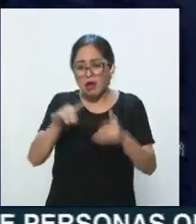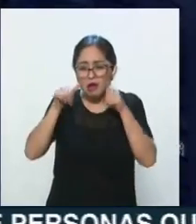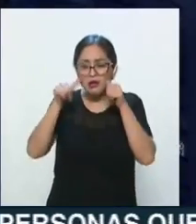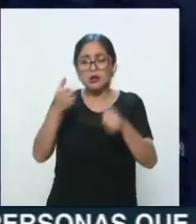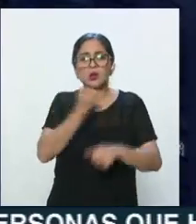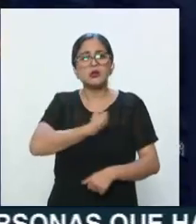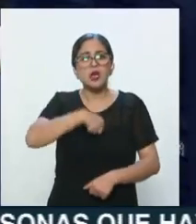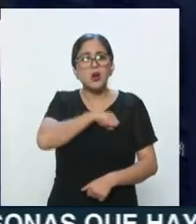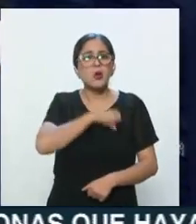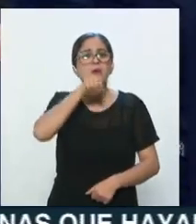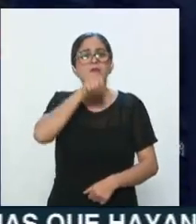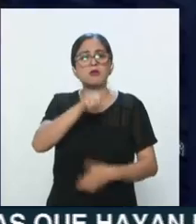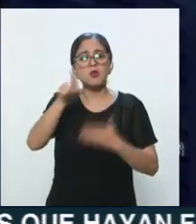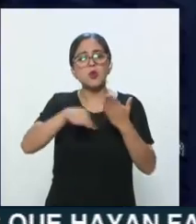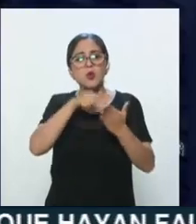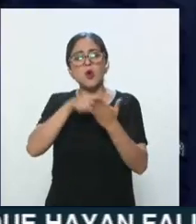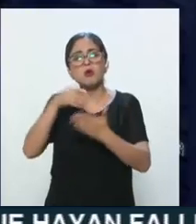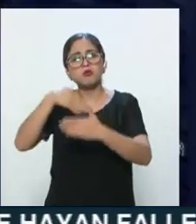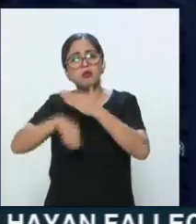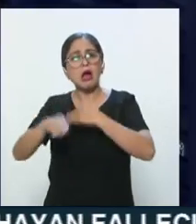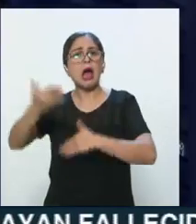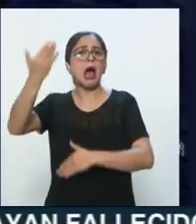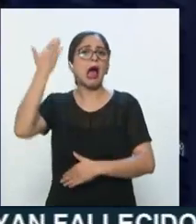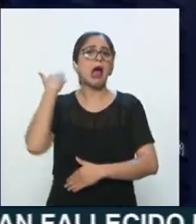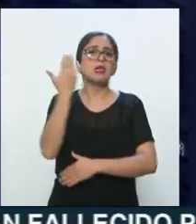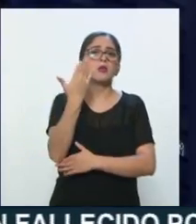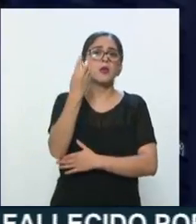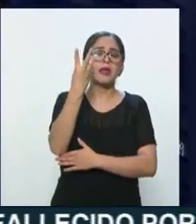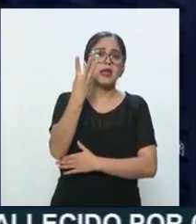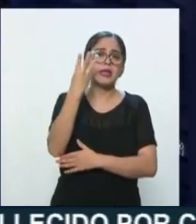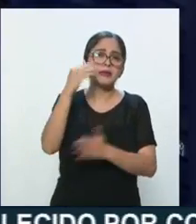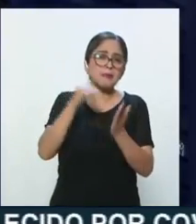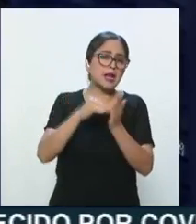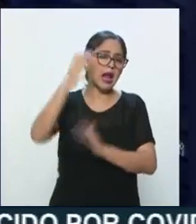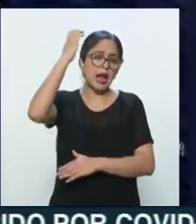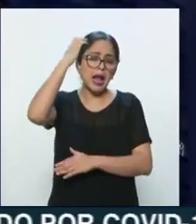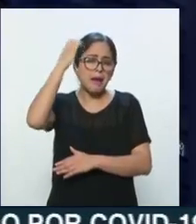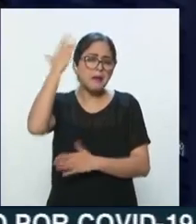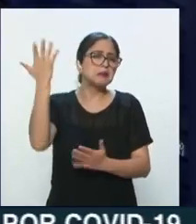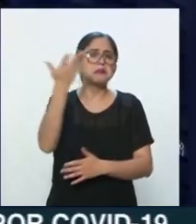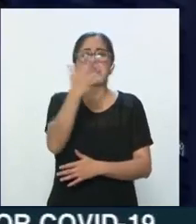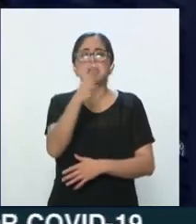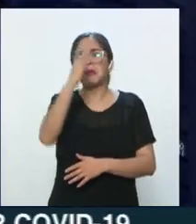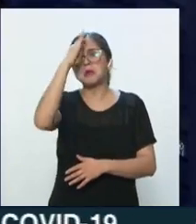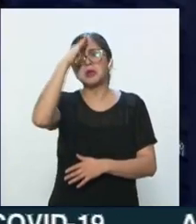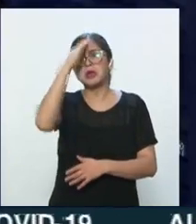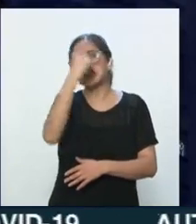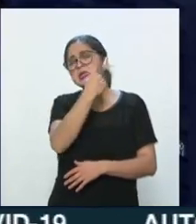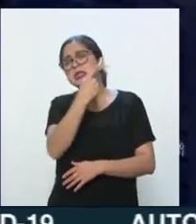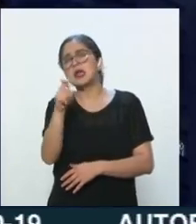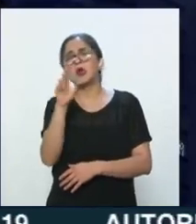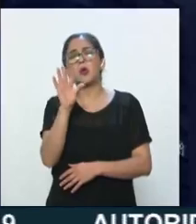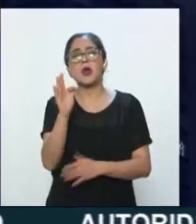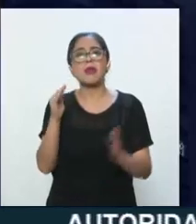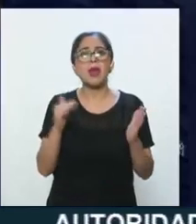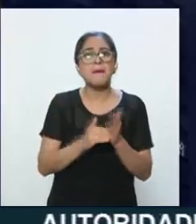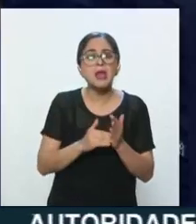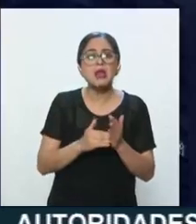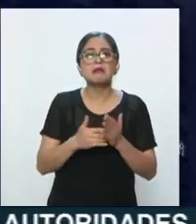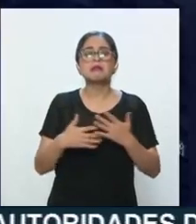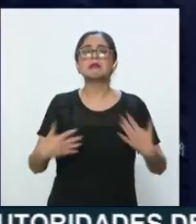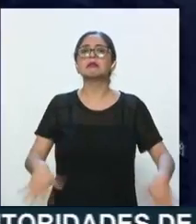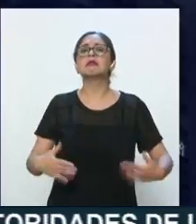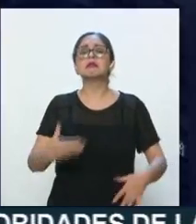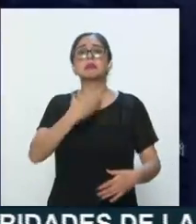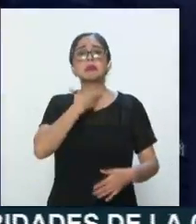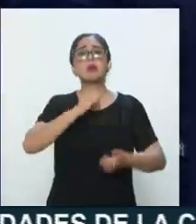públicos sanitarios, contaba con 53.000 camas y se preveía una necesidad de 140.000. Por ello, la Gran